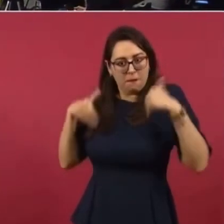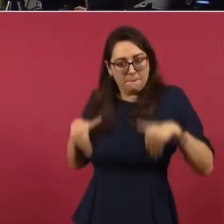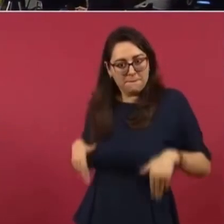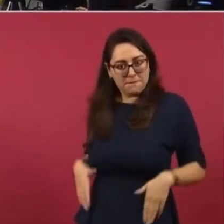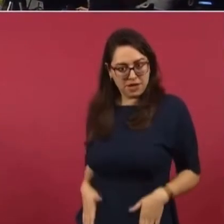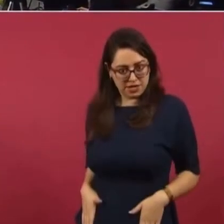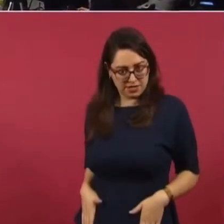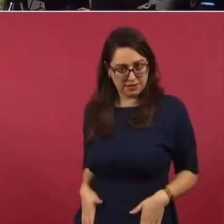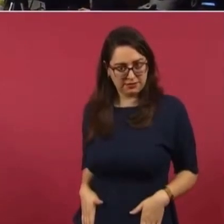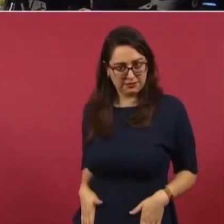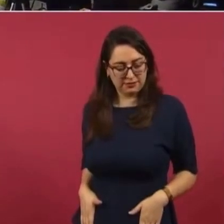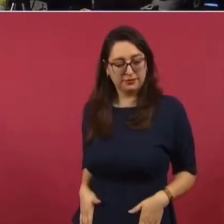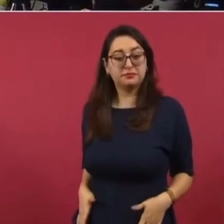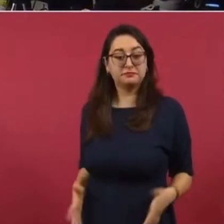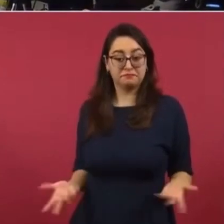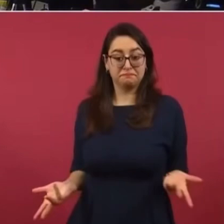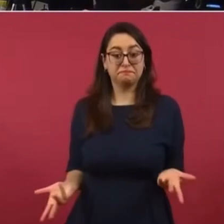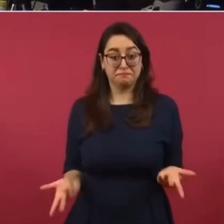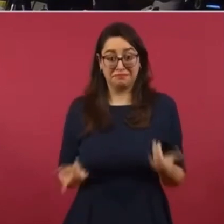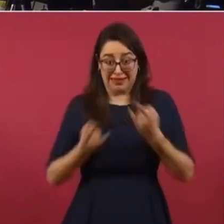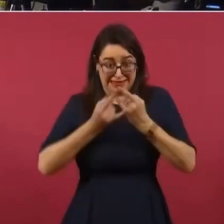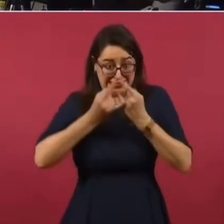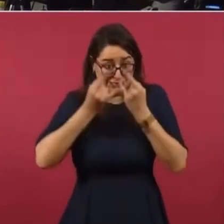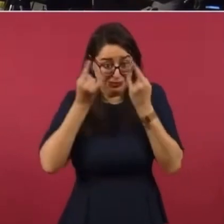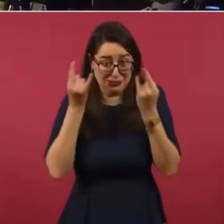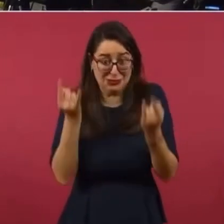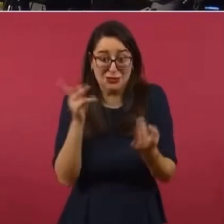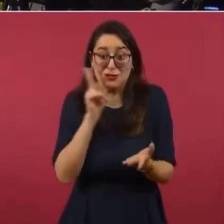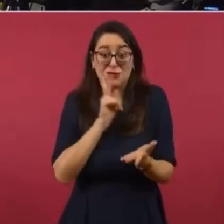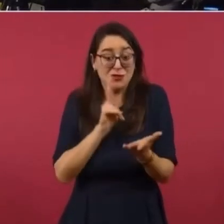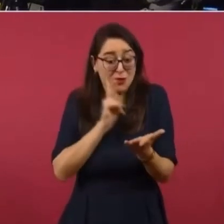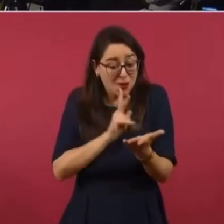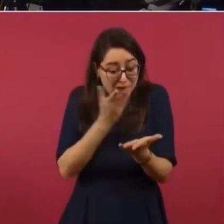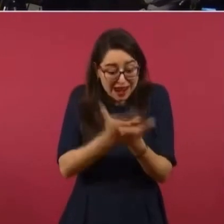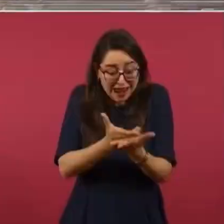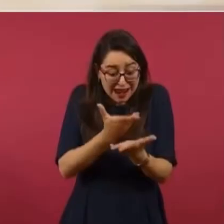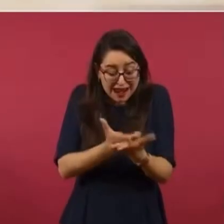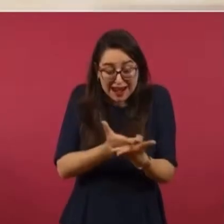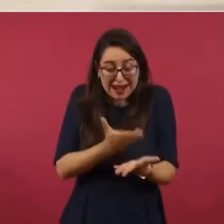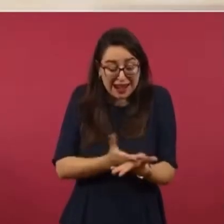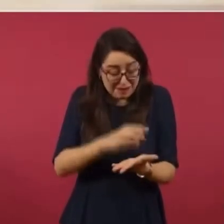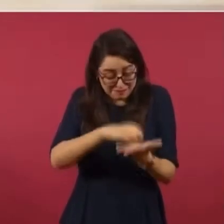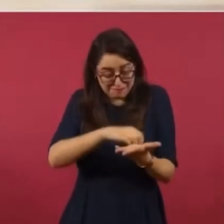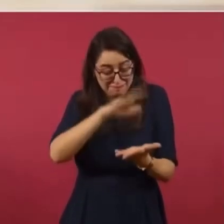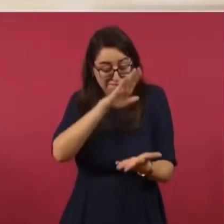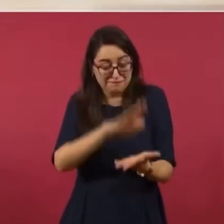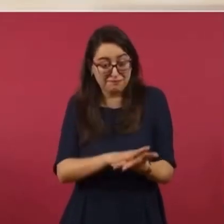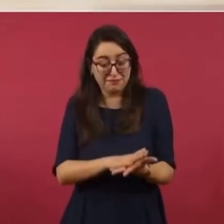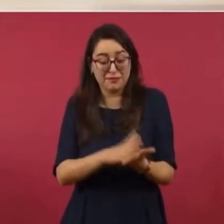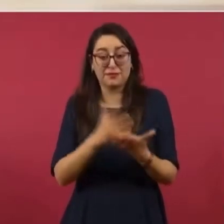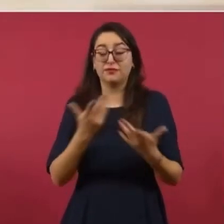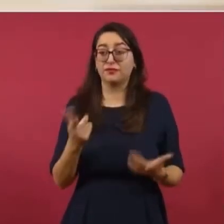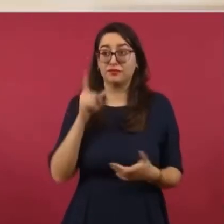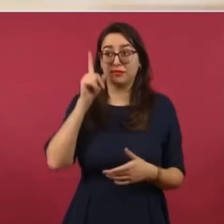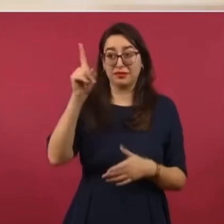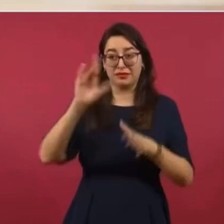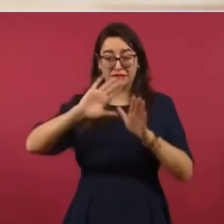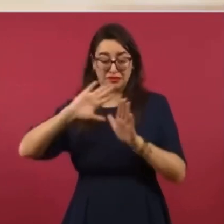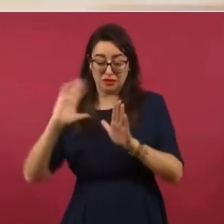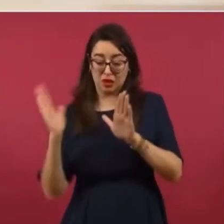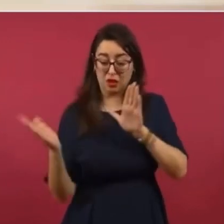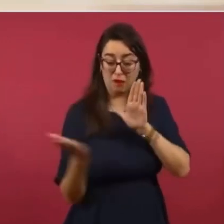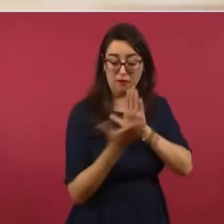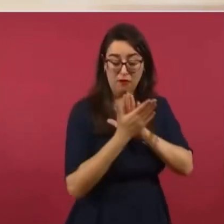constatar, en el Fondo de Cultura Económica puede ser que exista